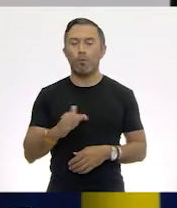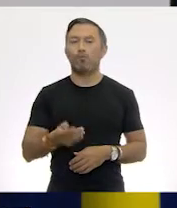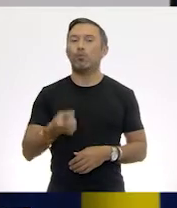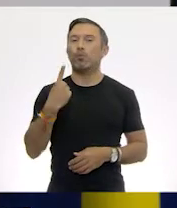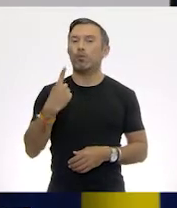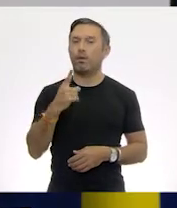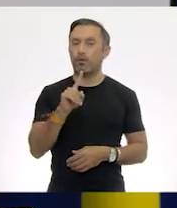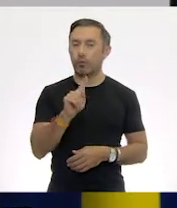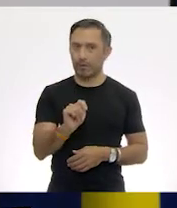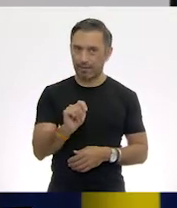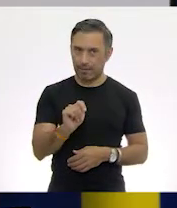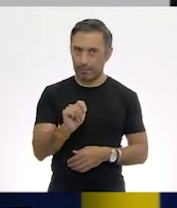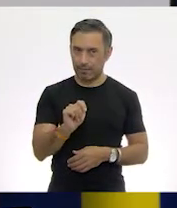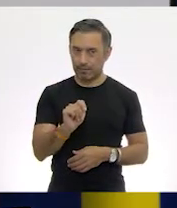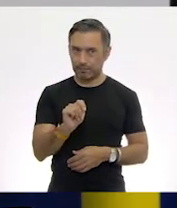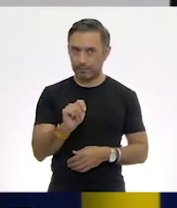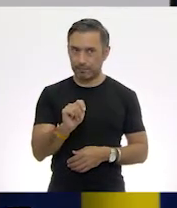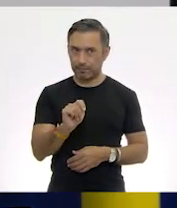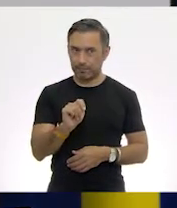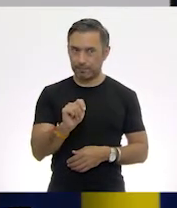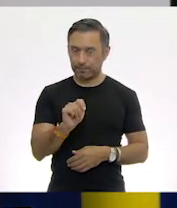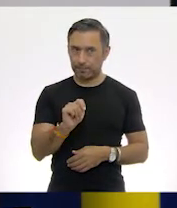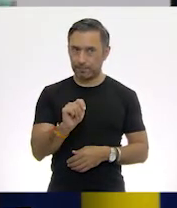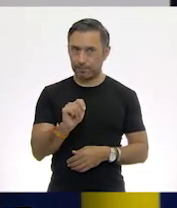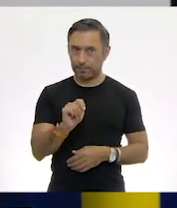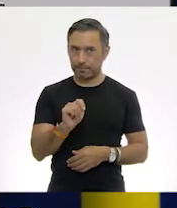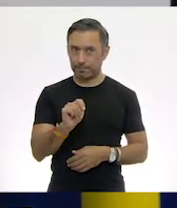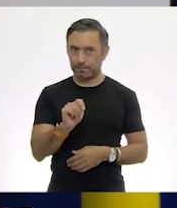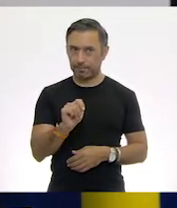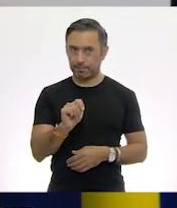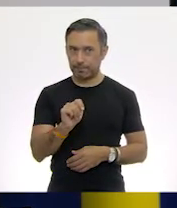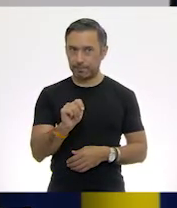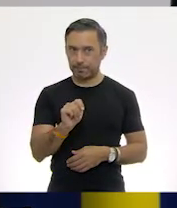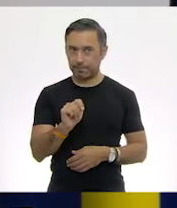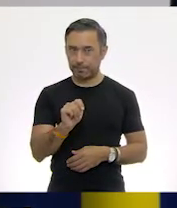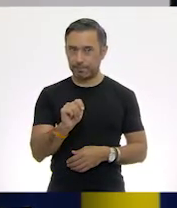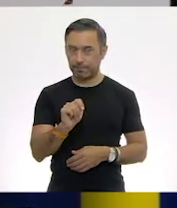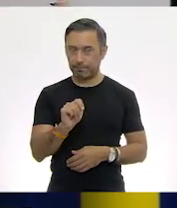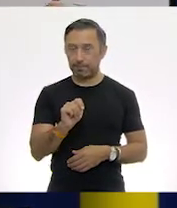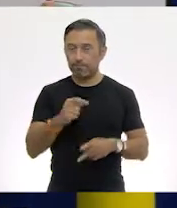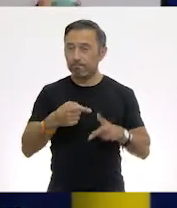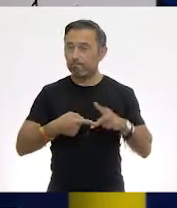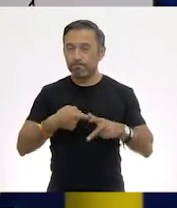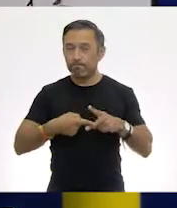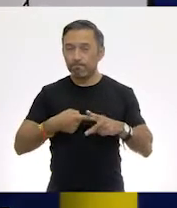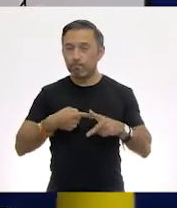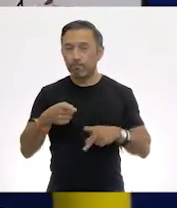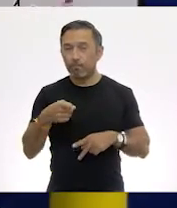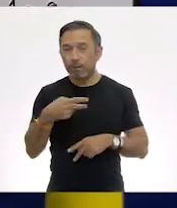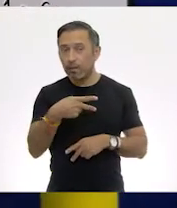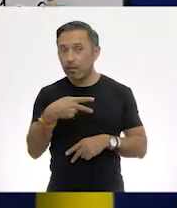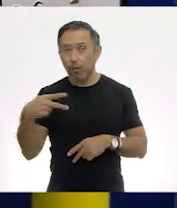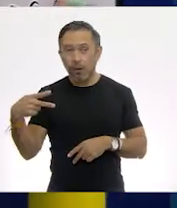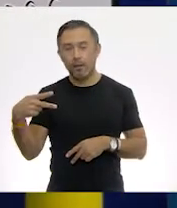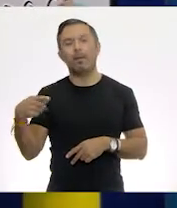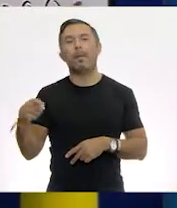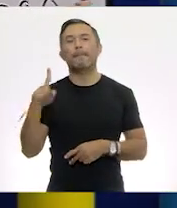es igual a 1